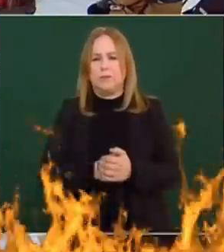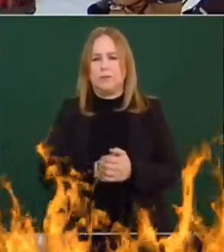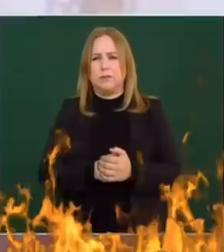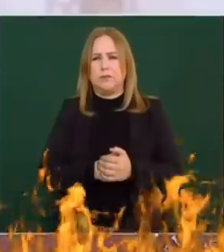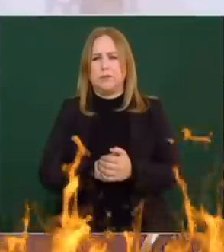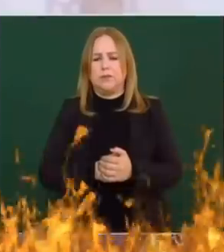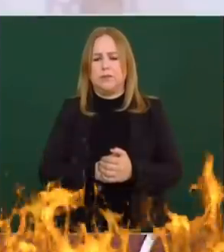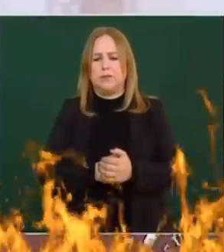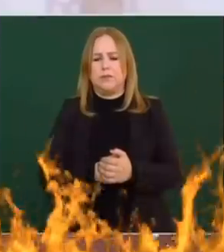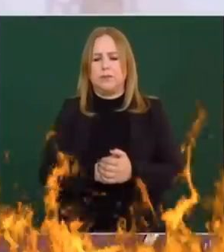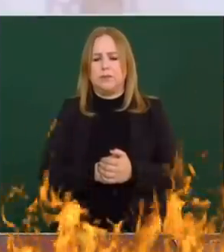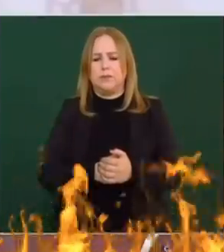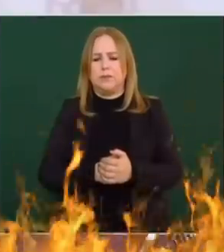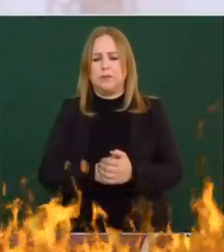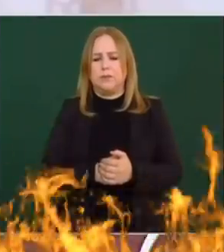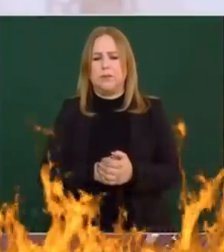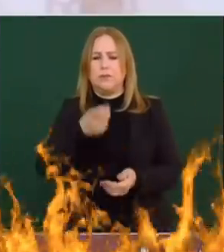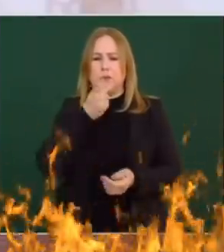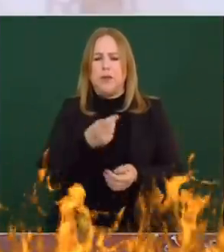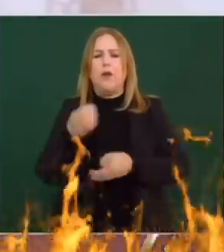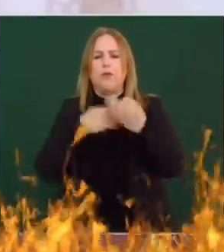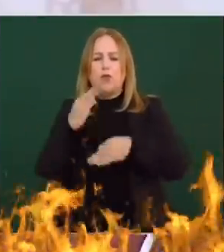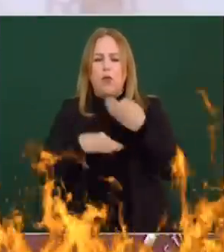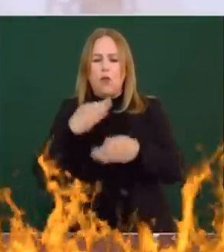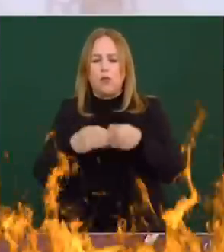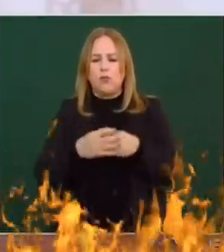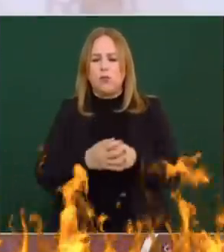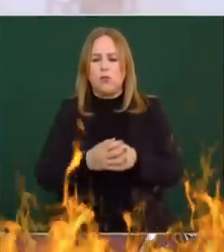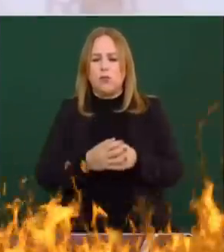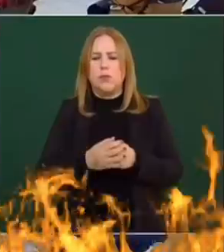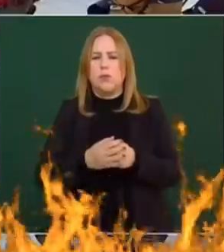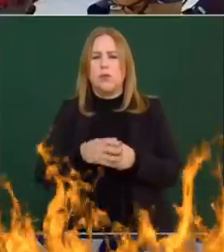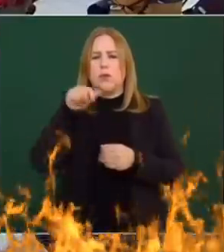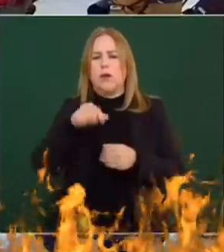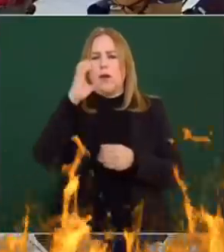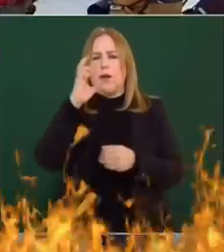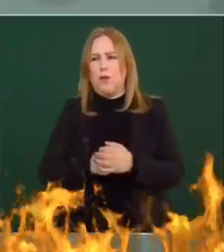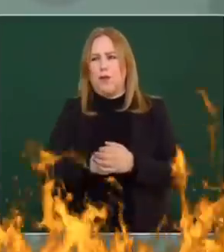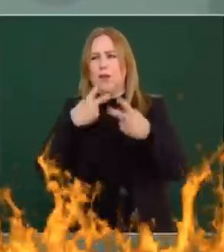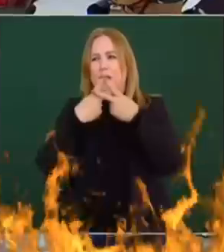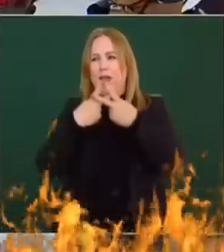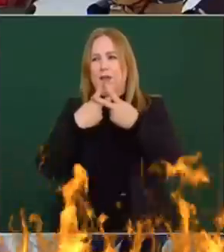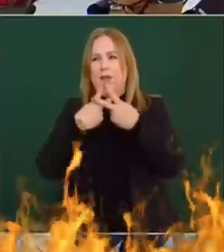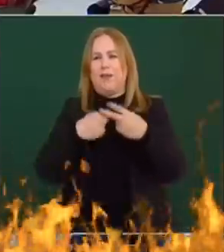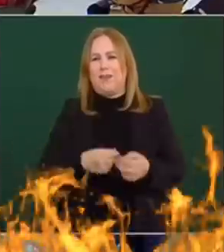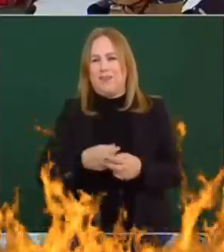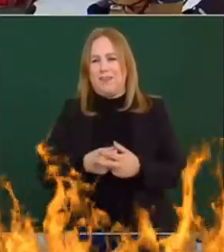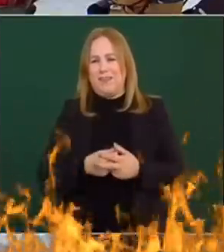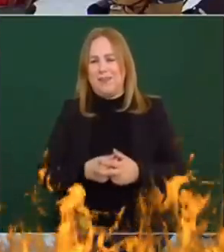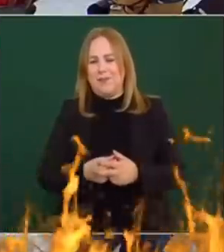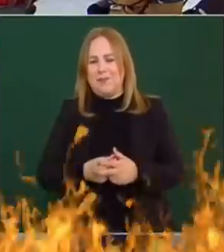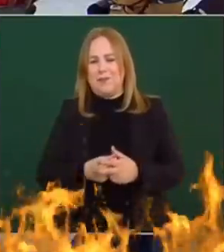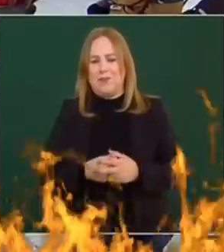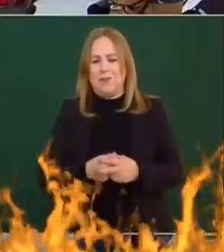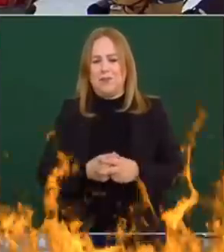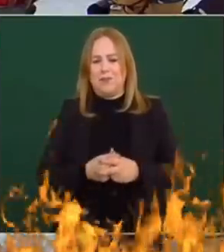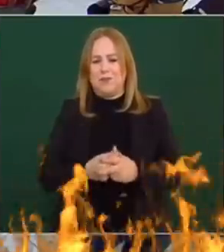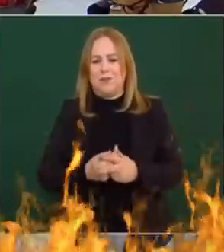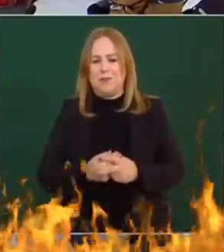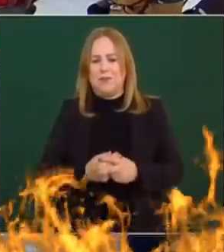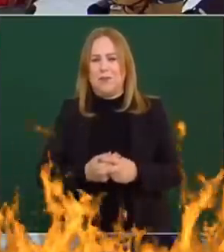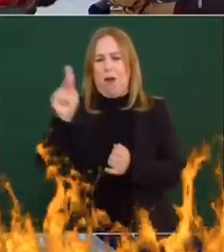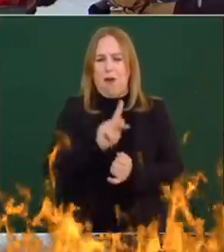Todo ahí, poner un cintillo. Dijera, todos somos Ted Cruz. ¿Y dónde está lo de la amenaza? De abajo, de la derecha.